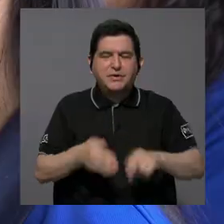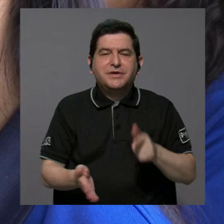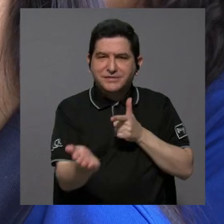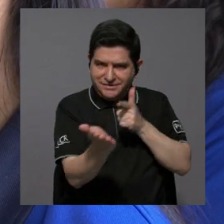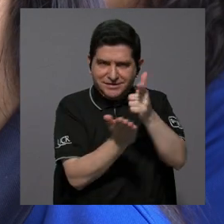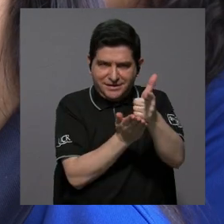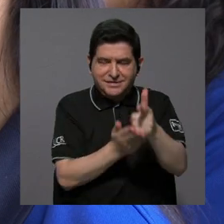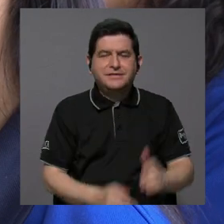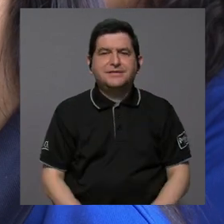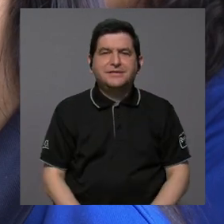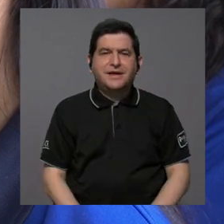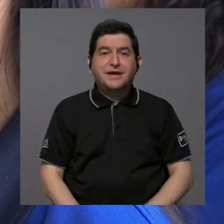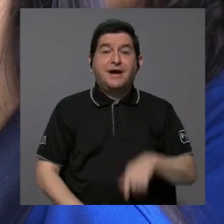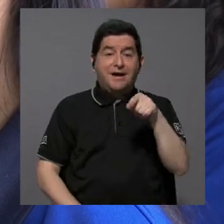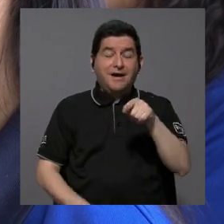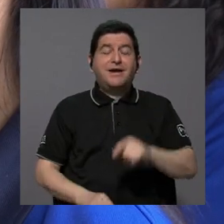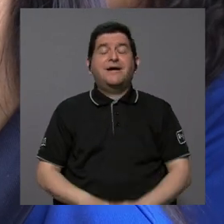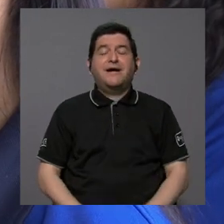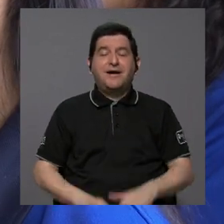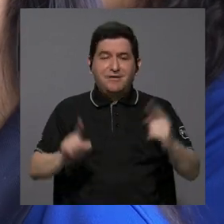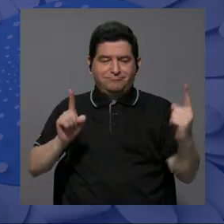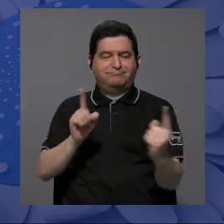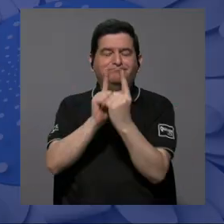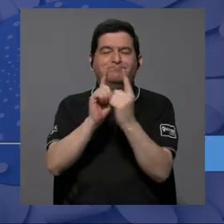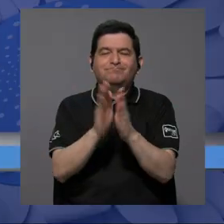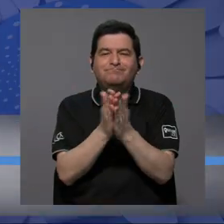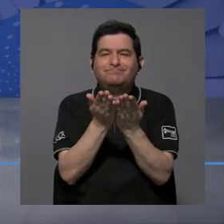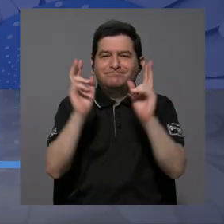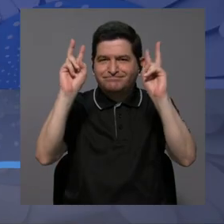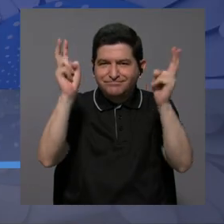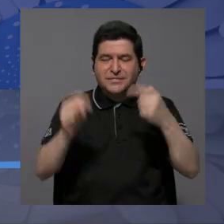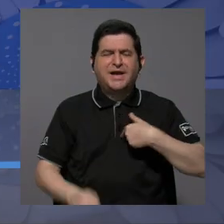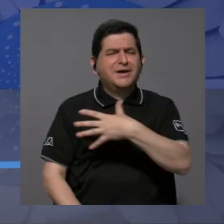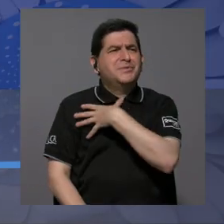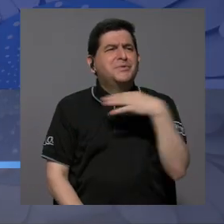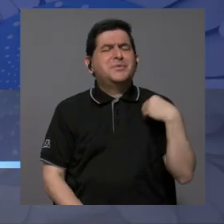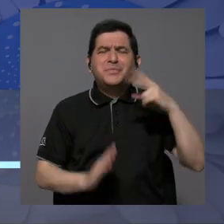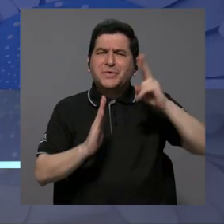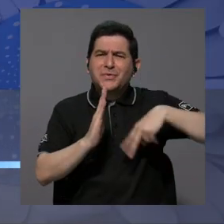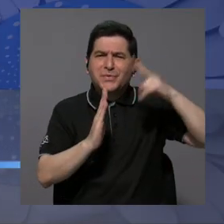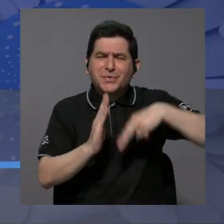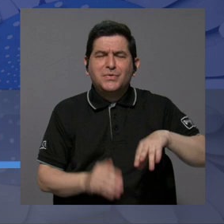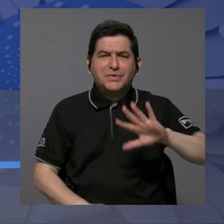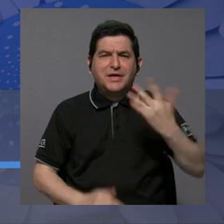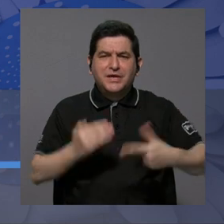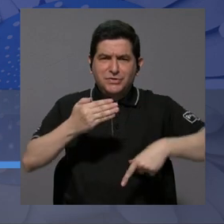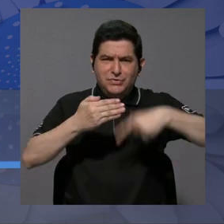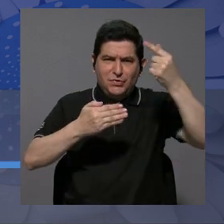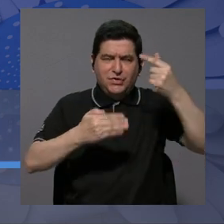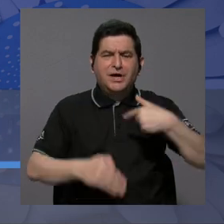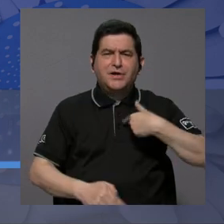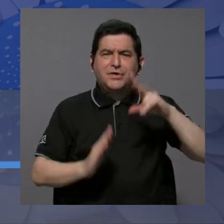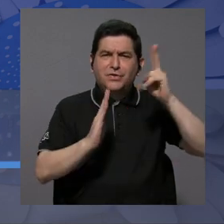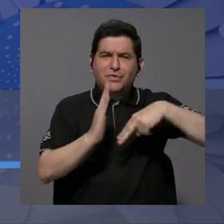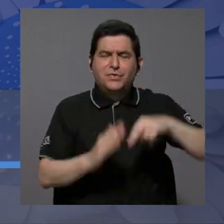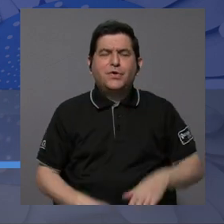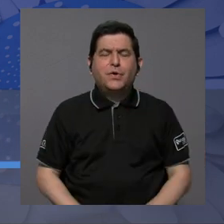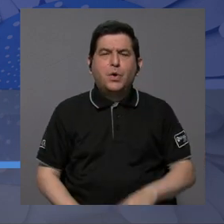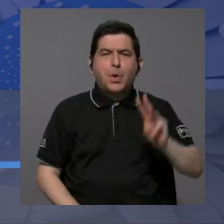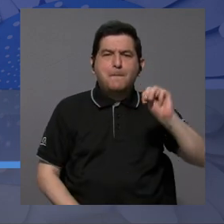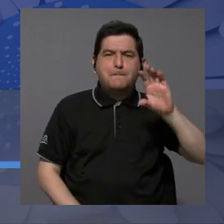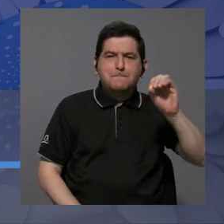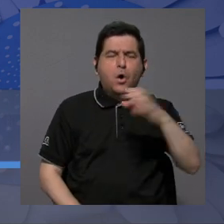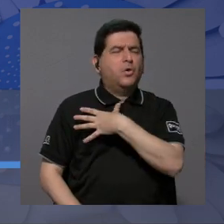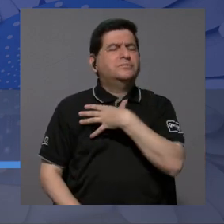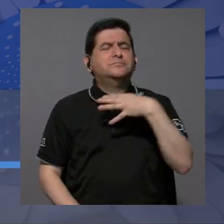tuvieron este encuentro con los libros. A mí me ha gustado leer. En quinto grado nos pusieron a leer el libro Mote, que me gustó